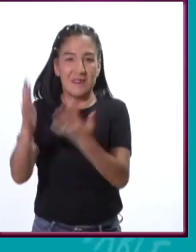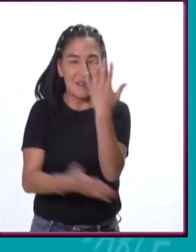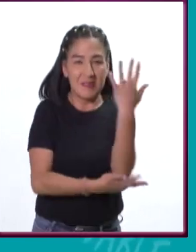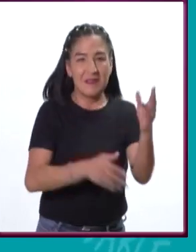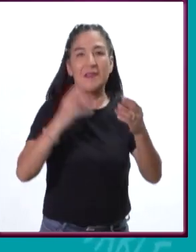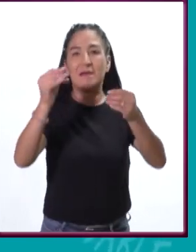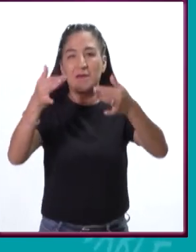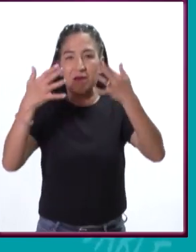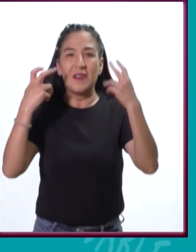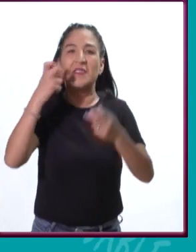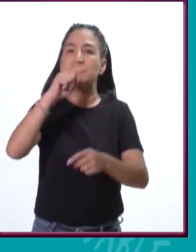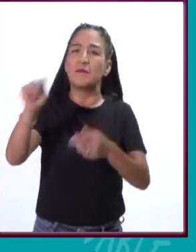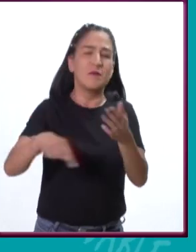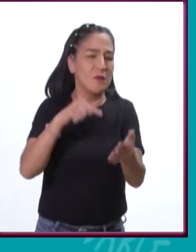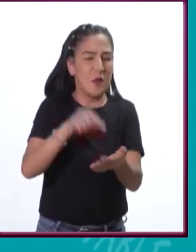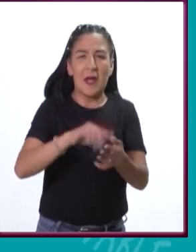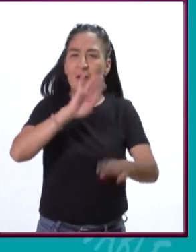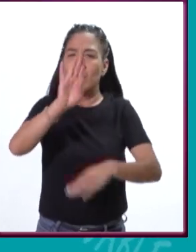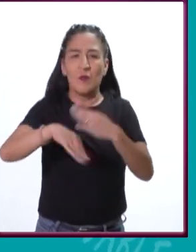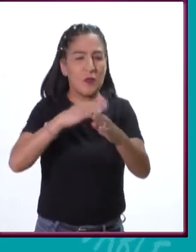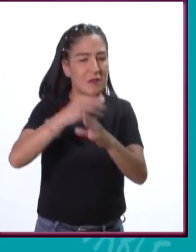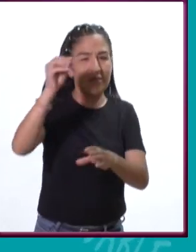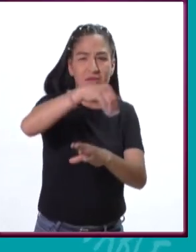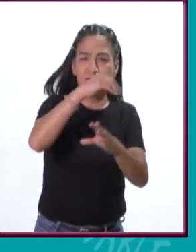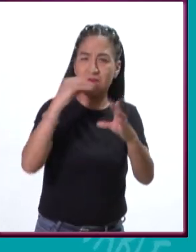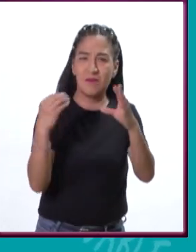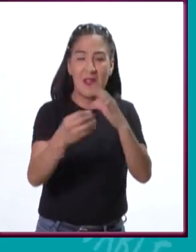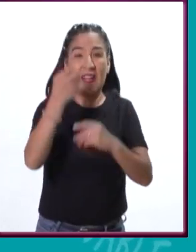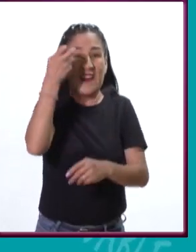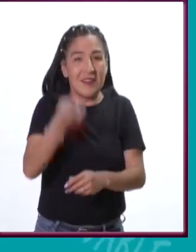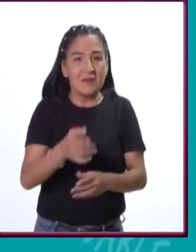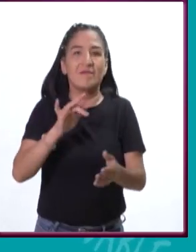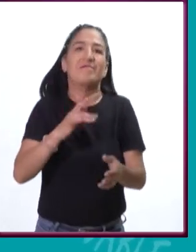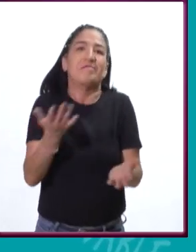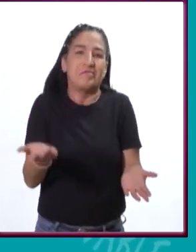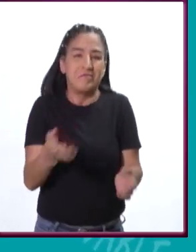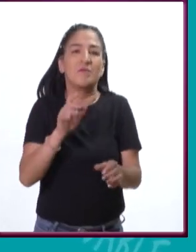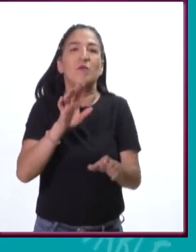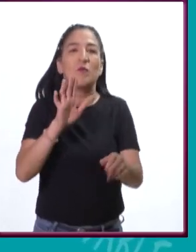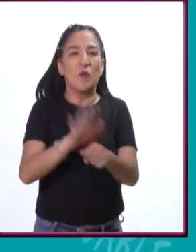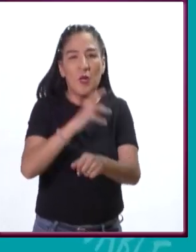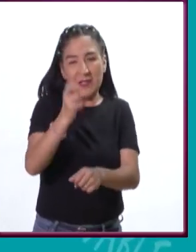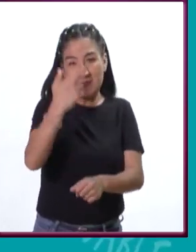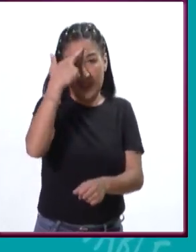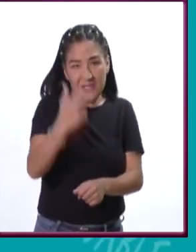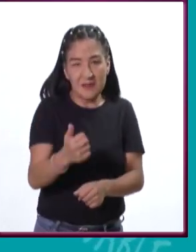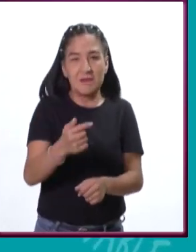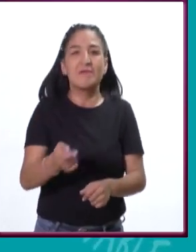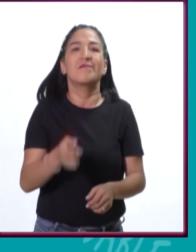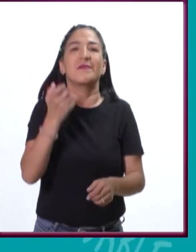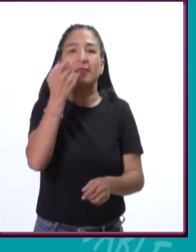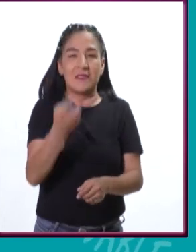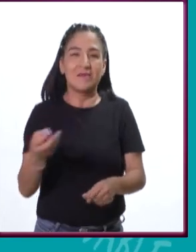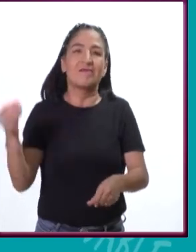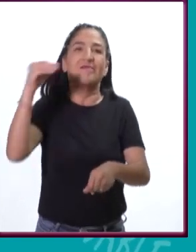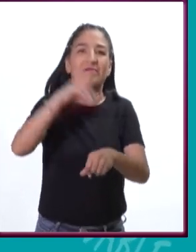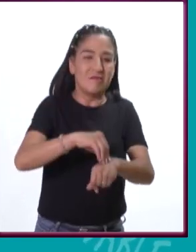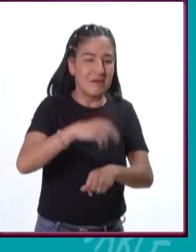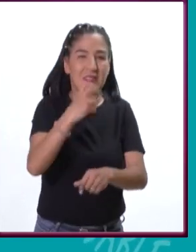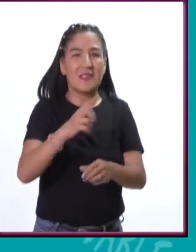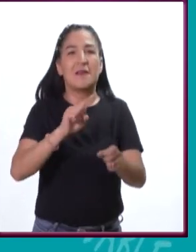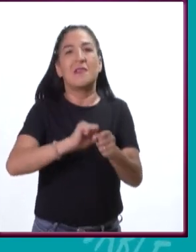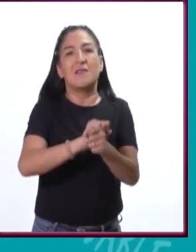pandemia de la que estamos viviendo y por la cual tenemos que estarnos viendo como nos estamos viendo ahora, es resultado de la